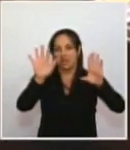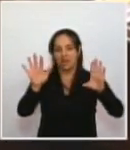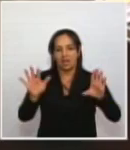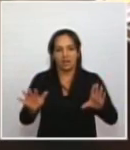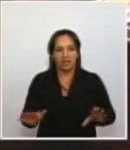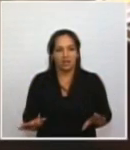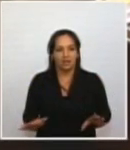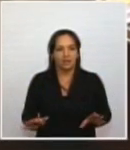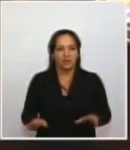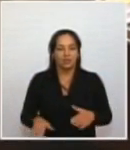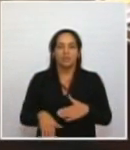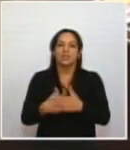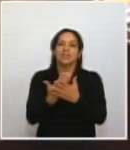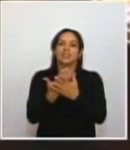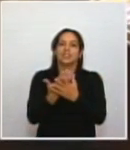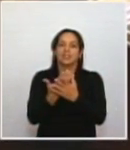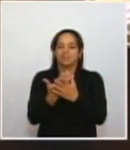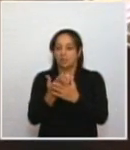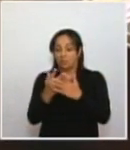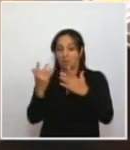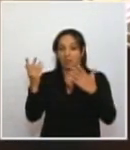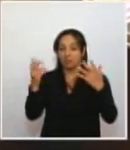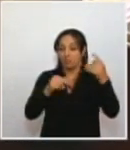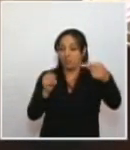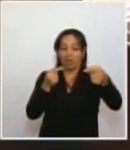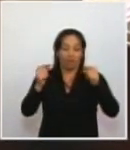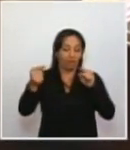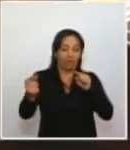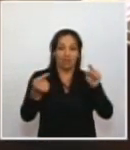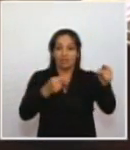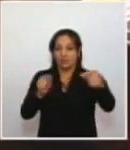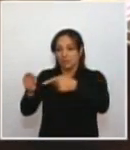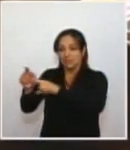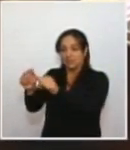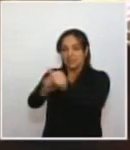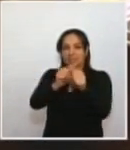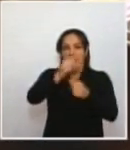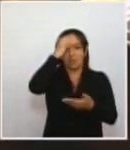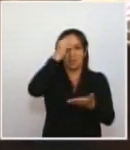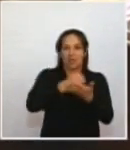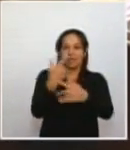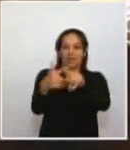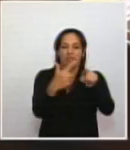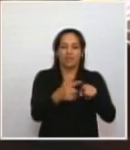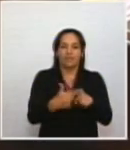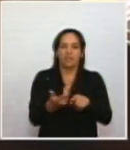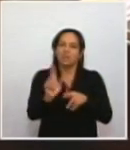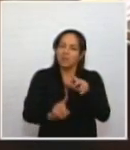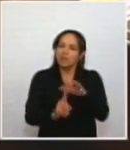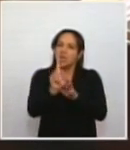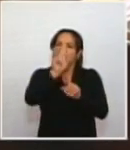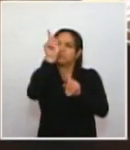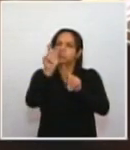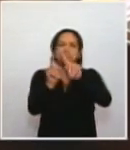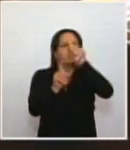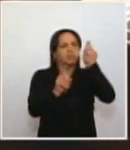controversia, genera interrogantes.